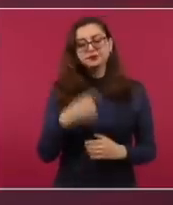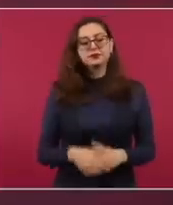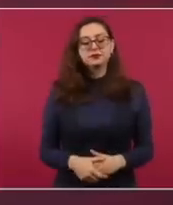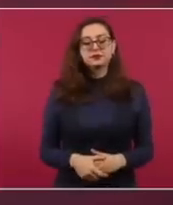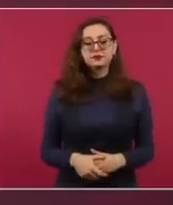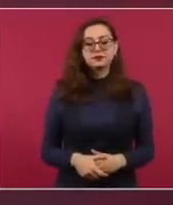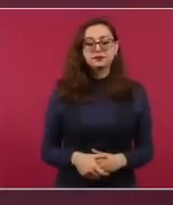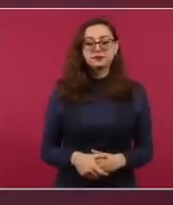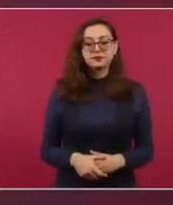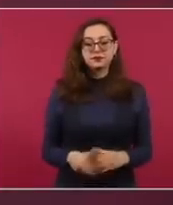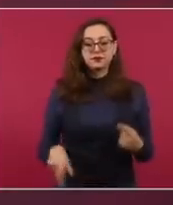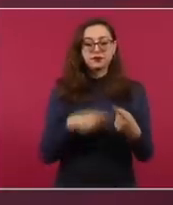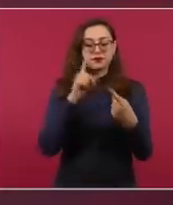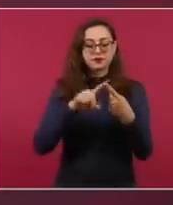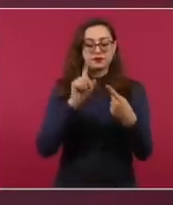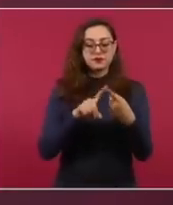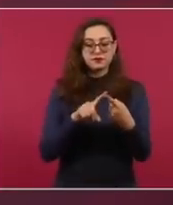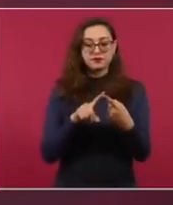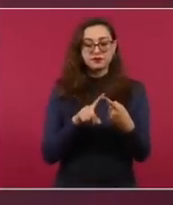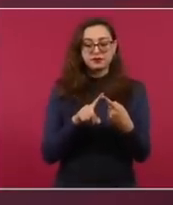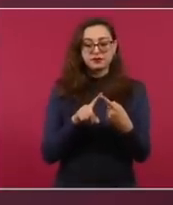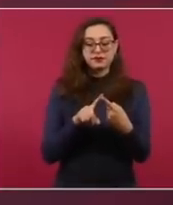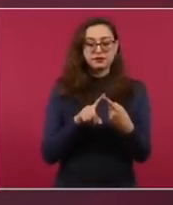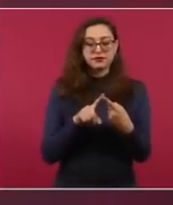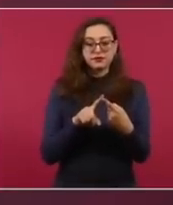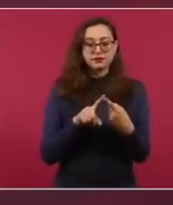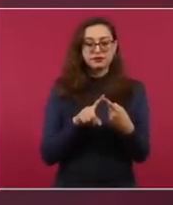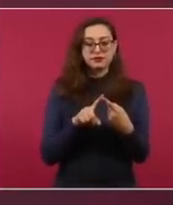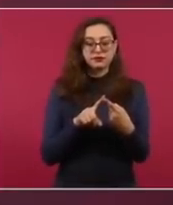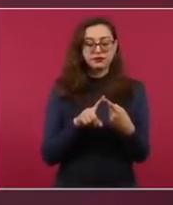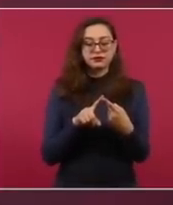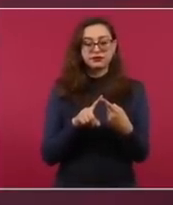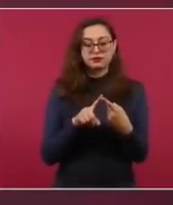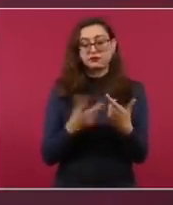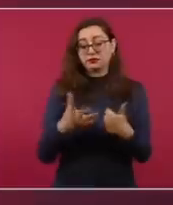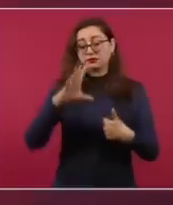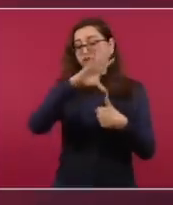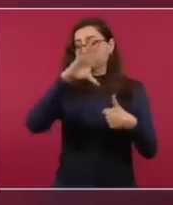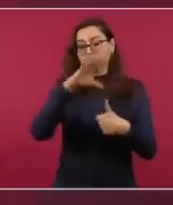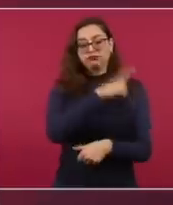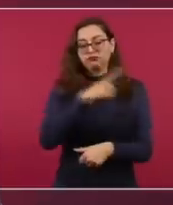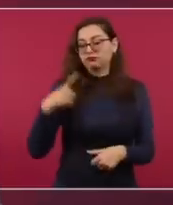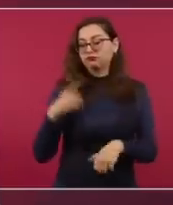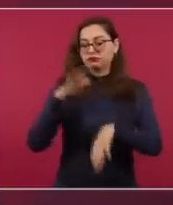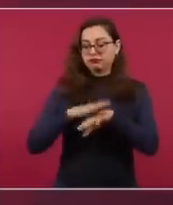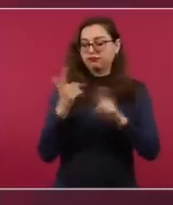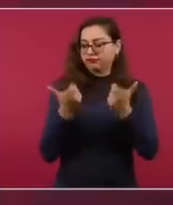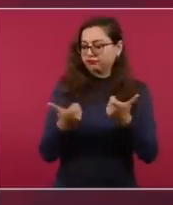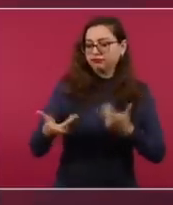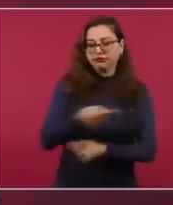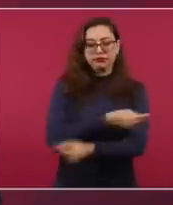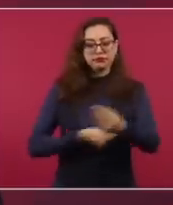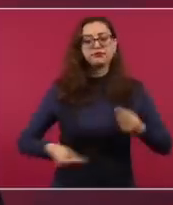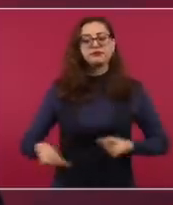el acuerdo de acelerar la integración y el crecimiento económico en Norteamérica. Incluso se